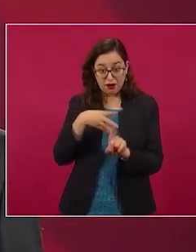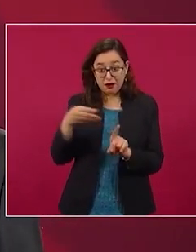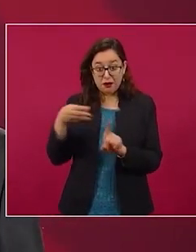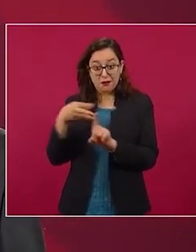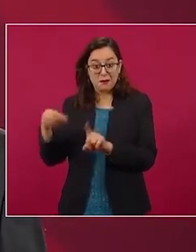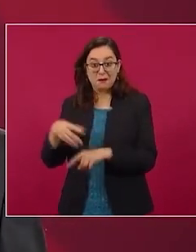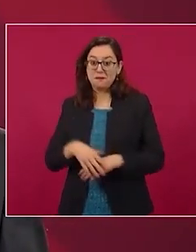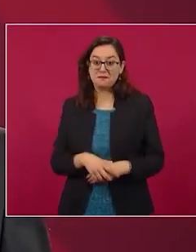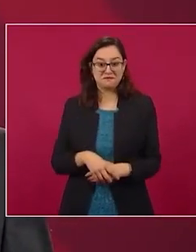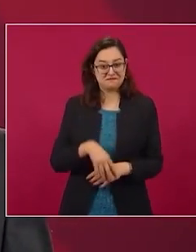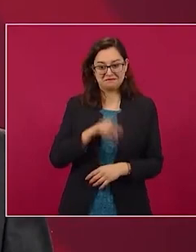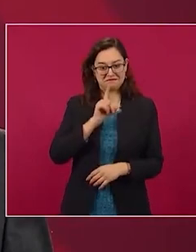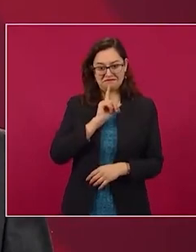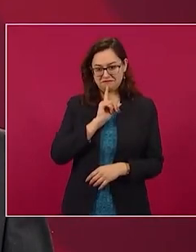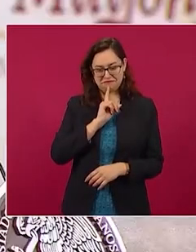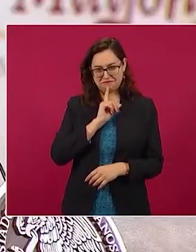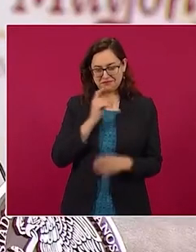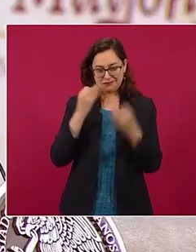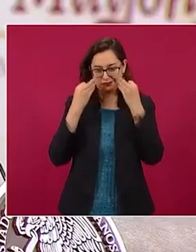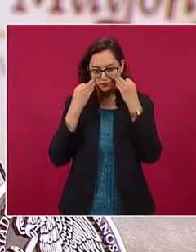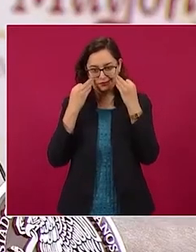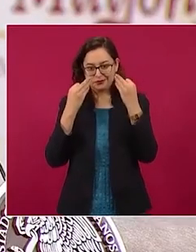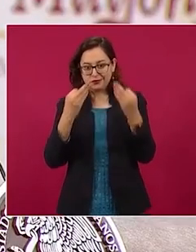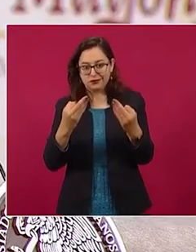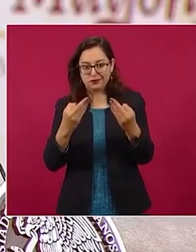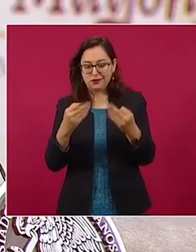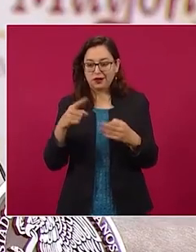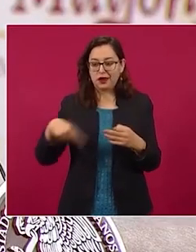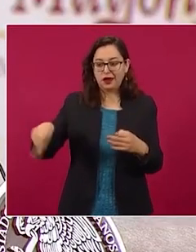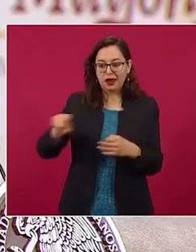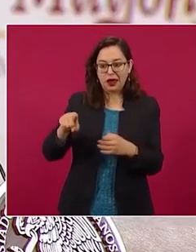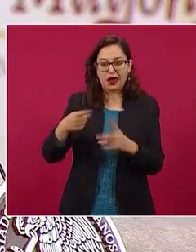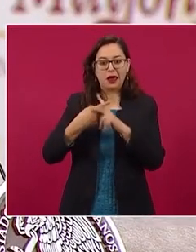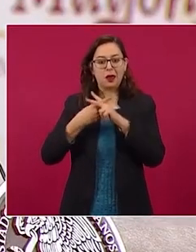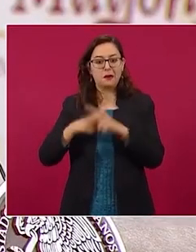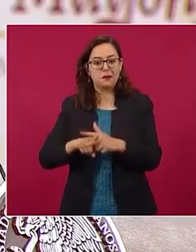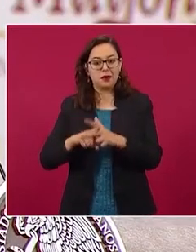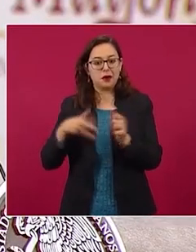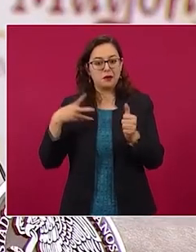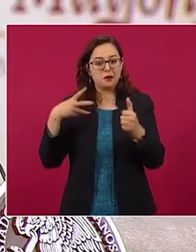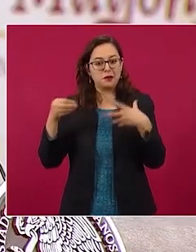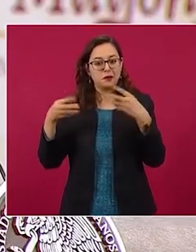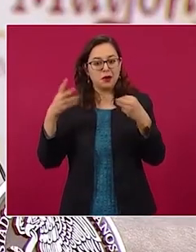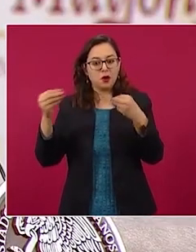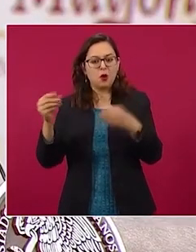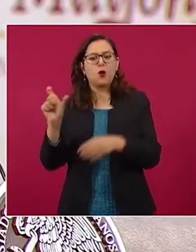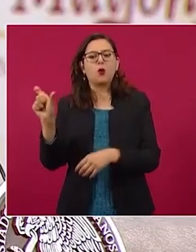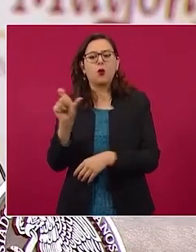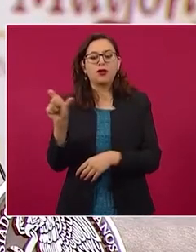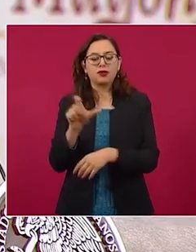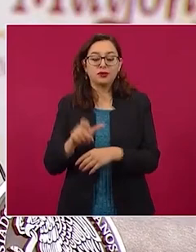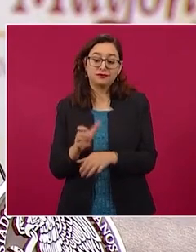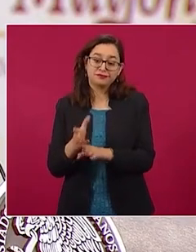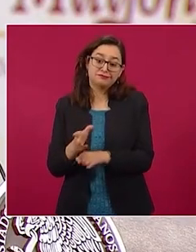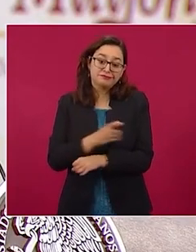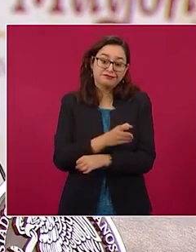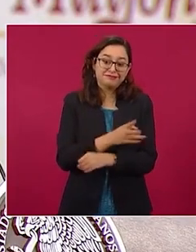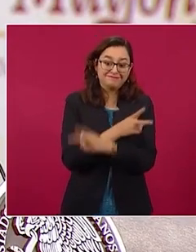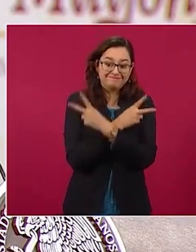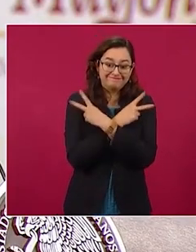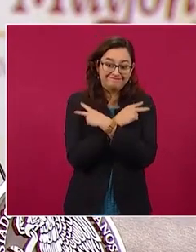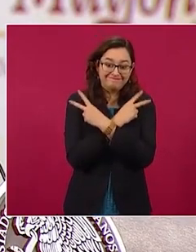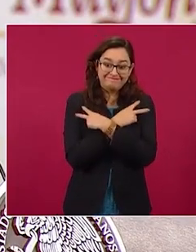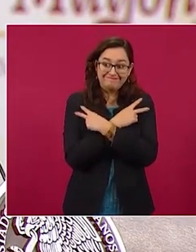repunte de la epidemia de COVID-19, también en menores de edad, ocurrió en el periodo en que